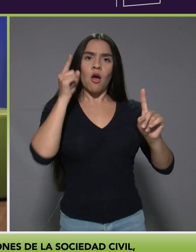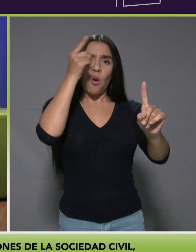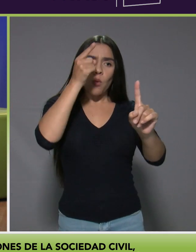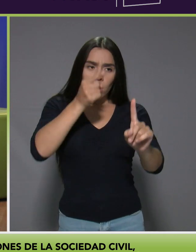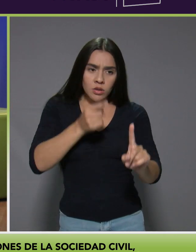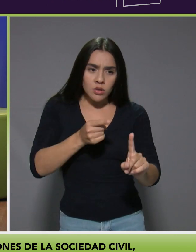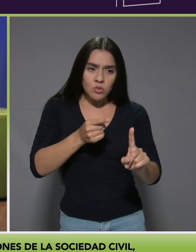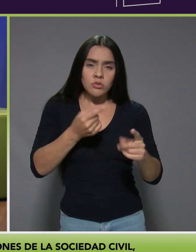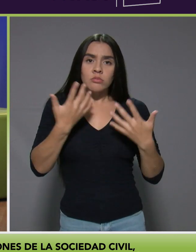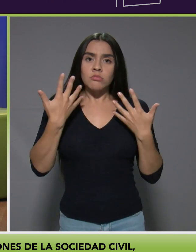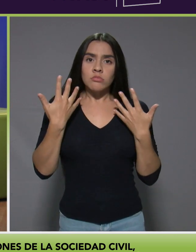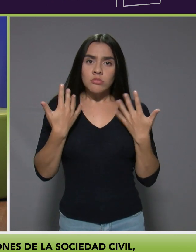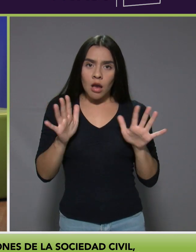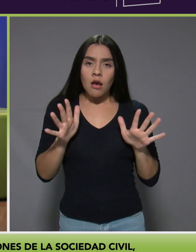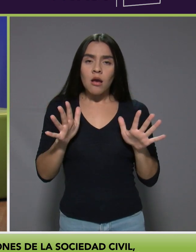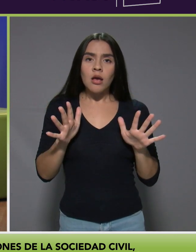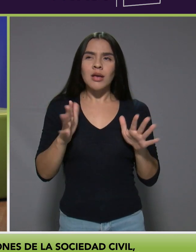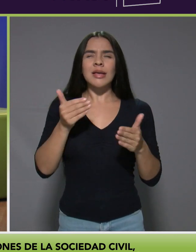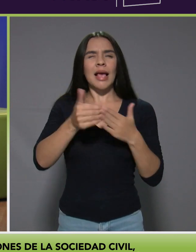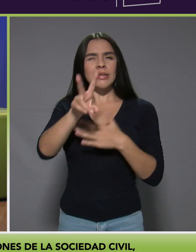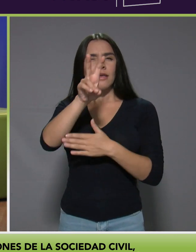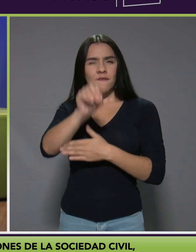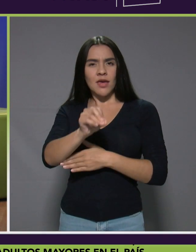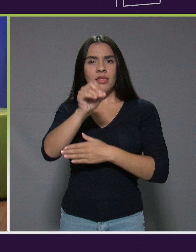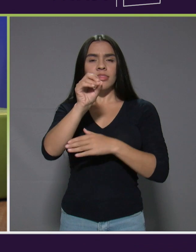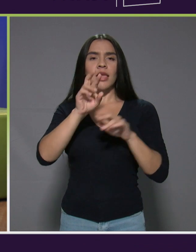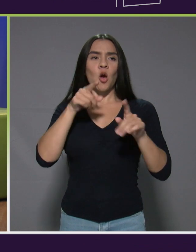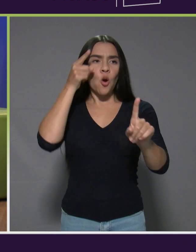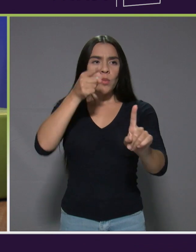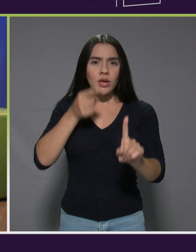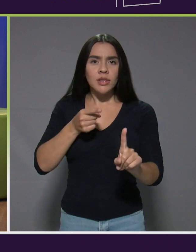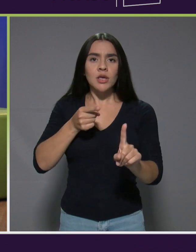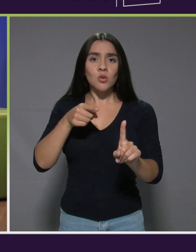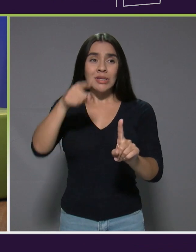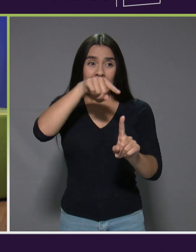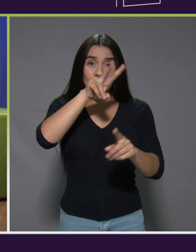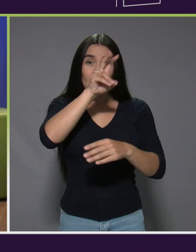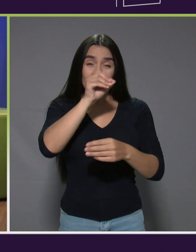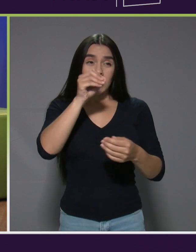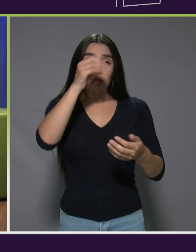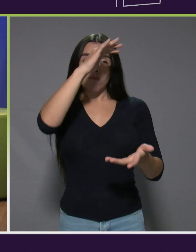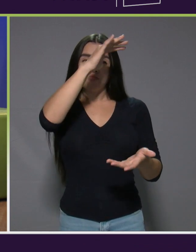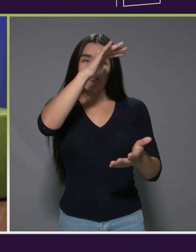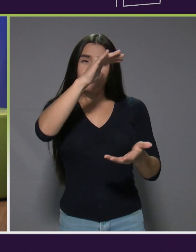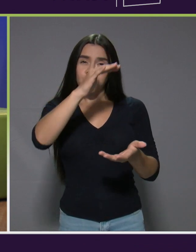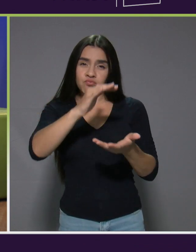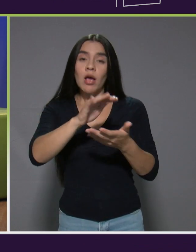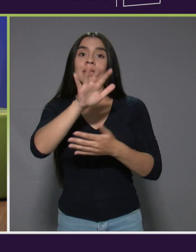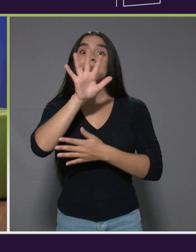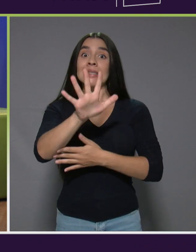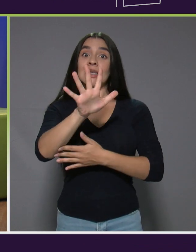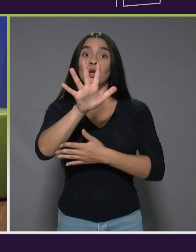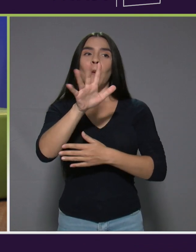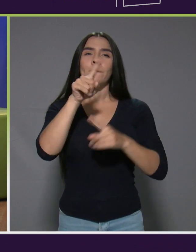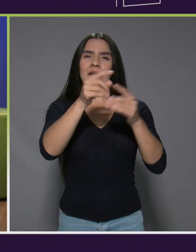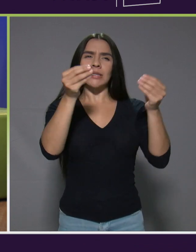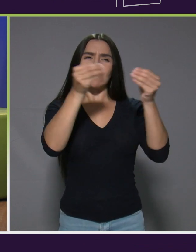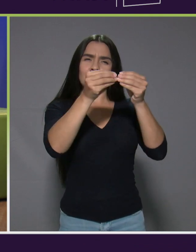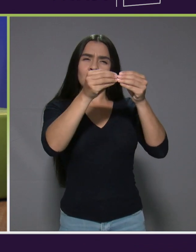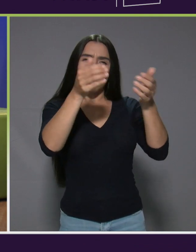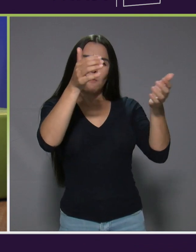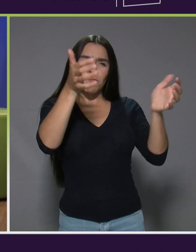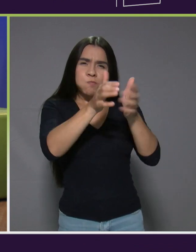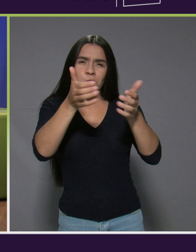cerca de 20, se reúnen en cinco y esos cinco en objetivos muy específicos. Entonces